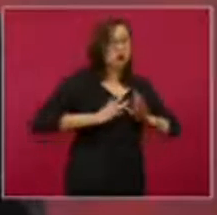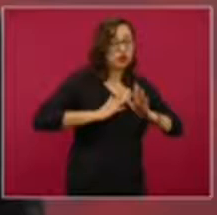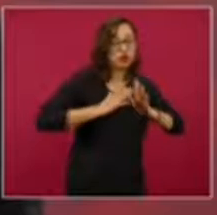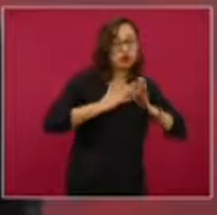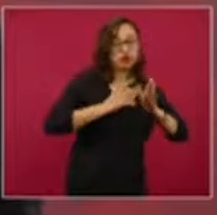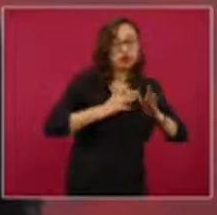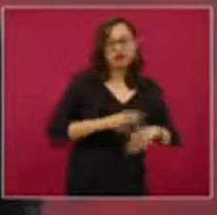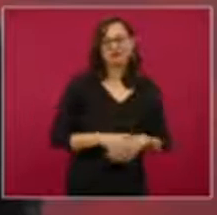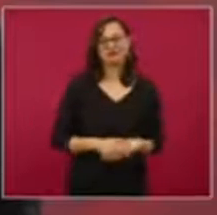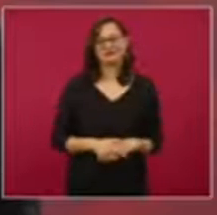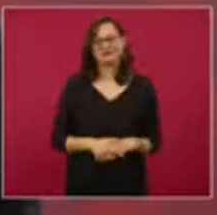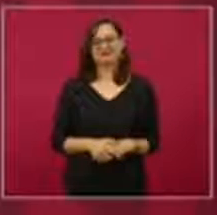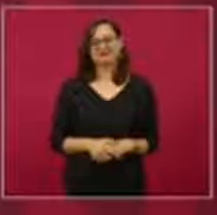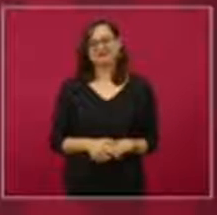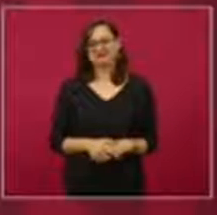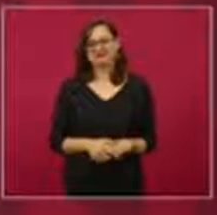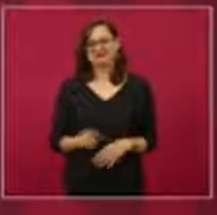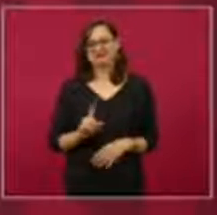cosa.